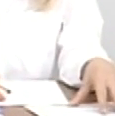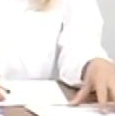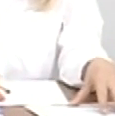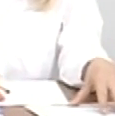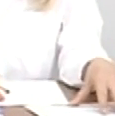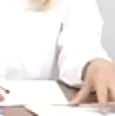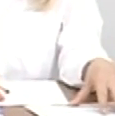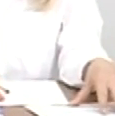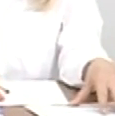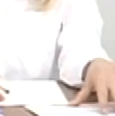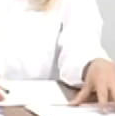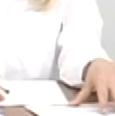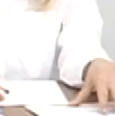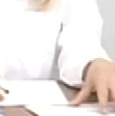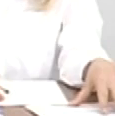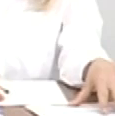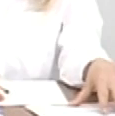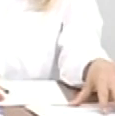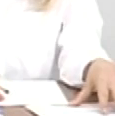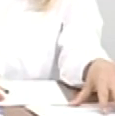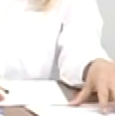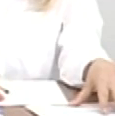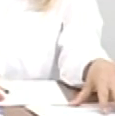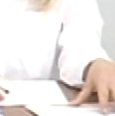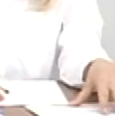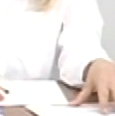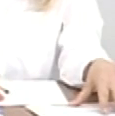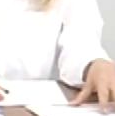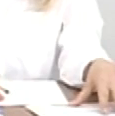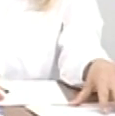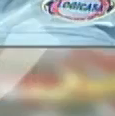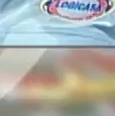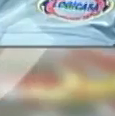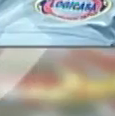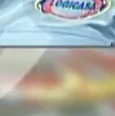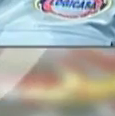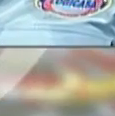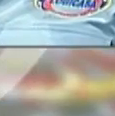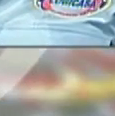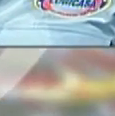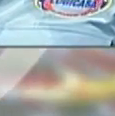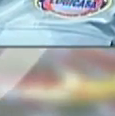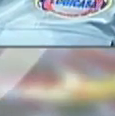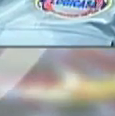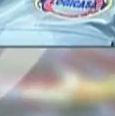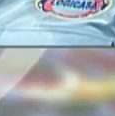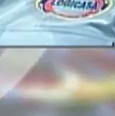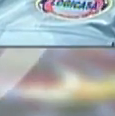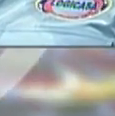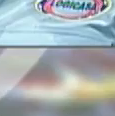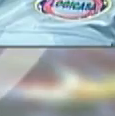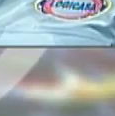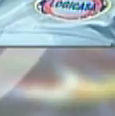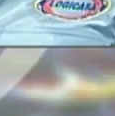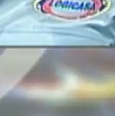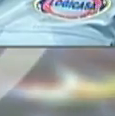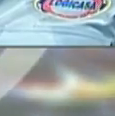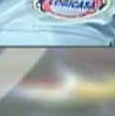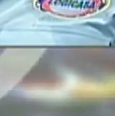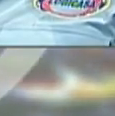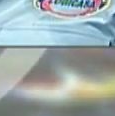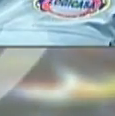El proceso de distribución de los CLAT casa por casa, complementado con los puntos de abastecimiento comunal